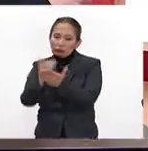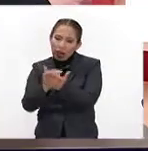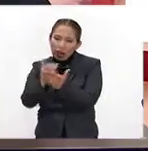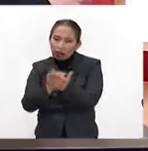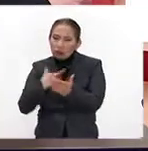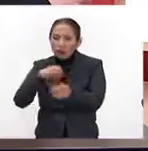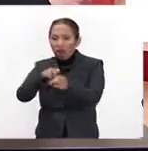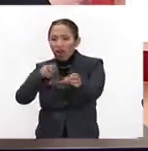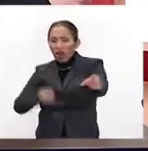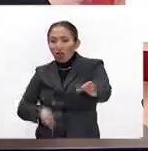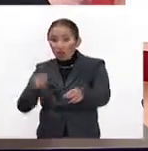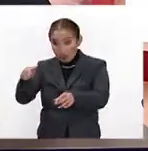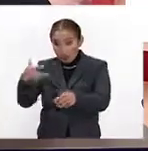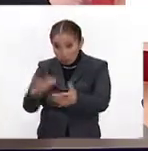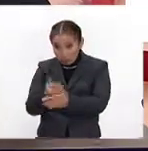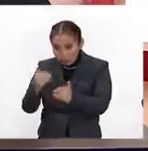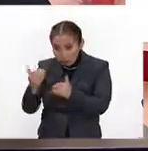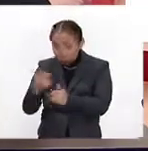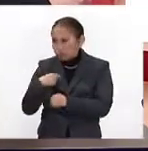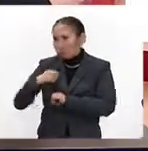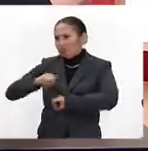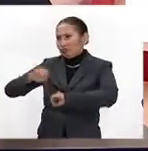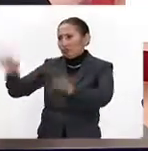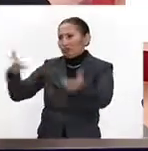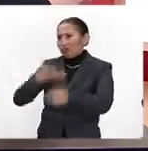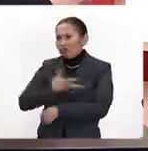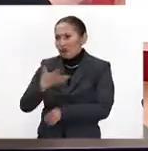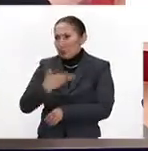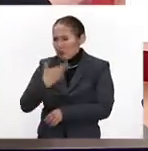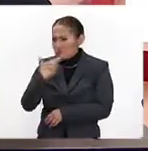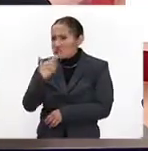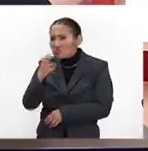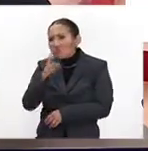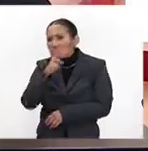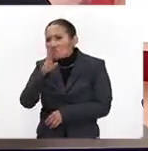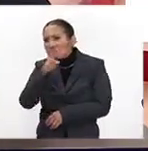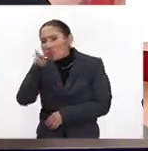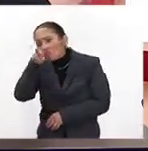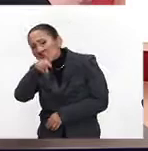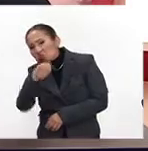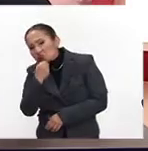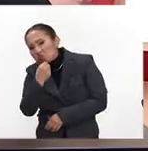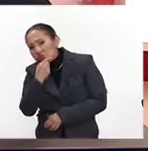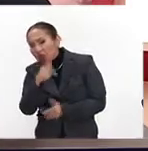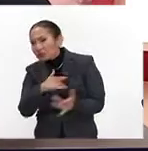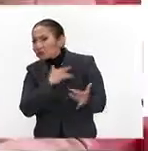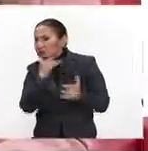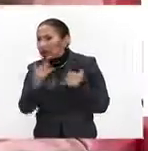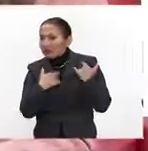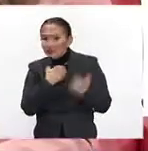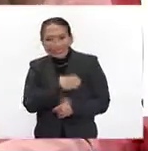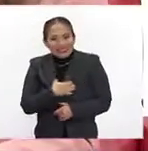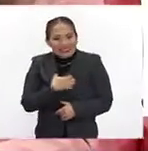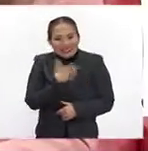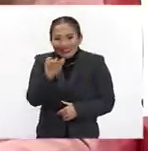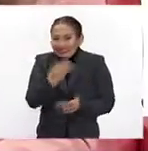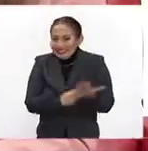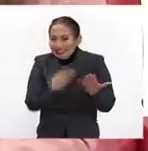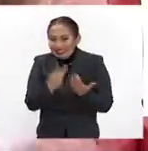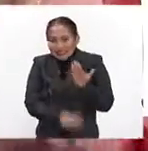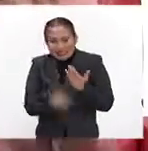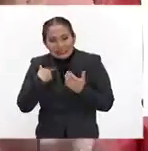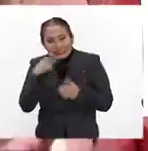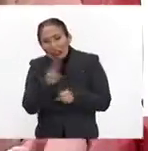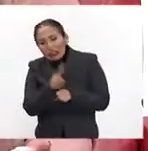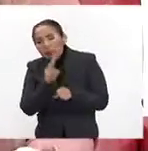no haya deserción. ¿Y lo logran? Escolar. tenemos muy buenos resultados. Los niños se sienten encantados con este programa de